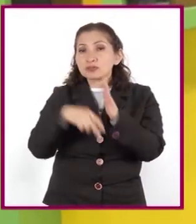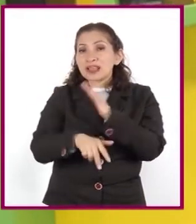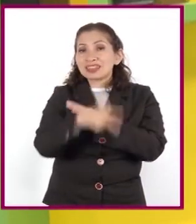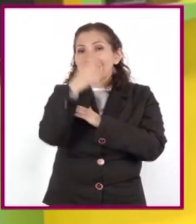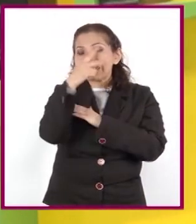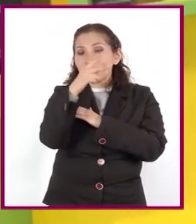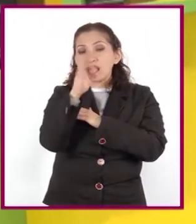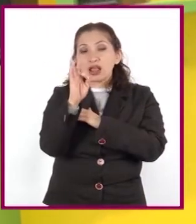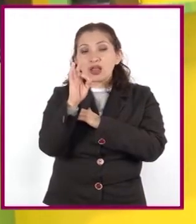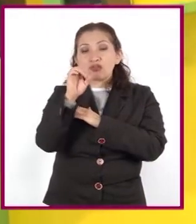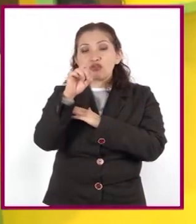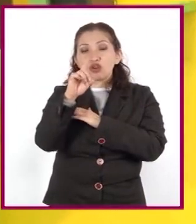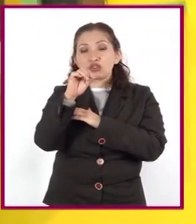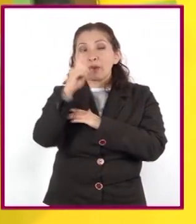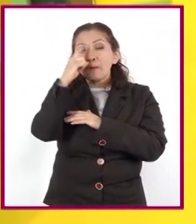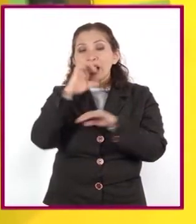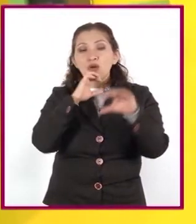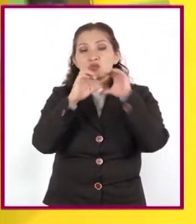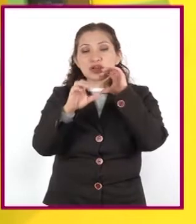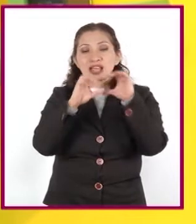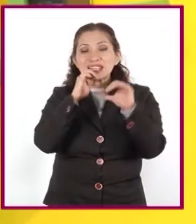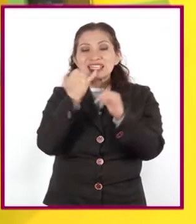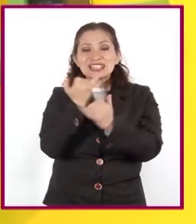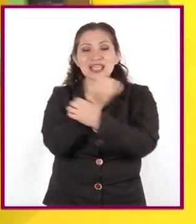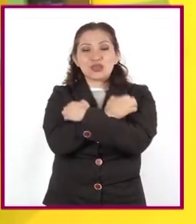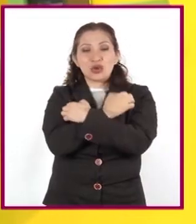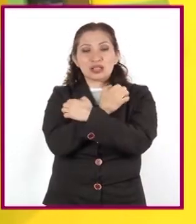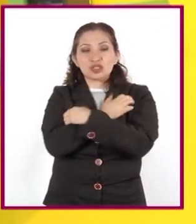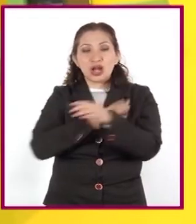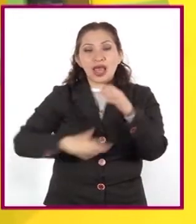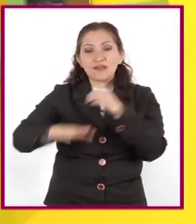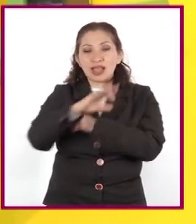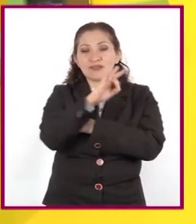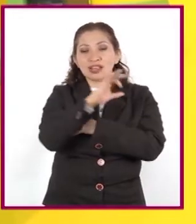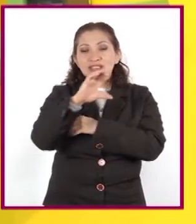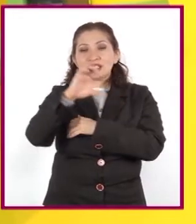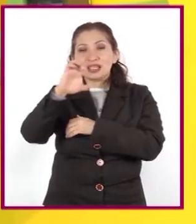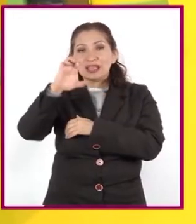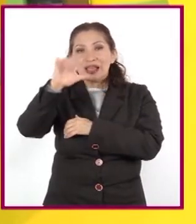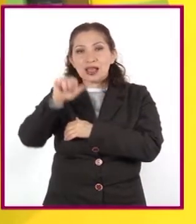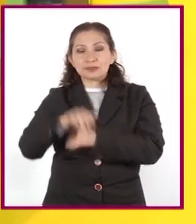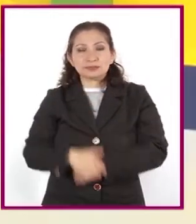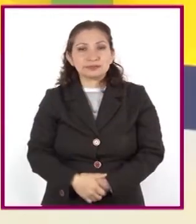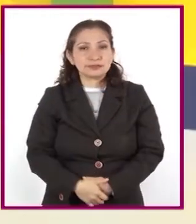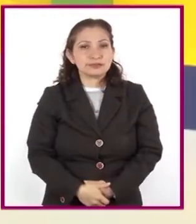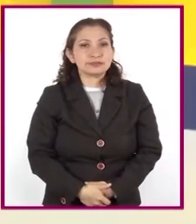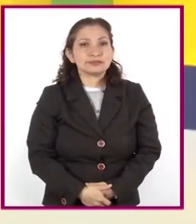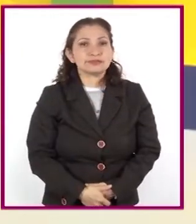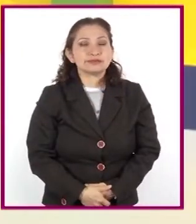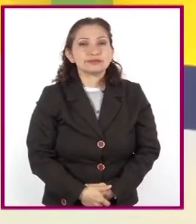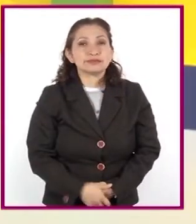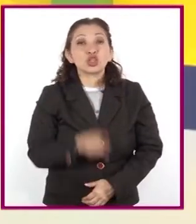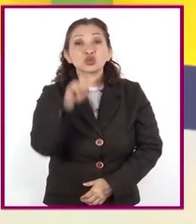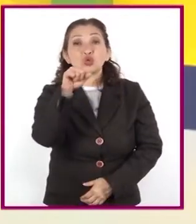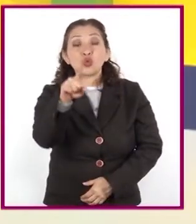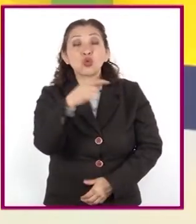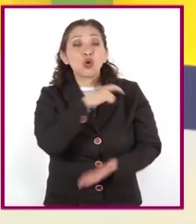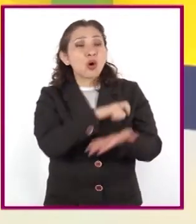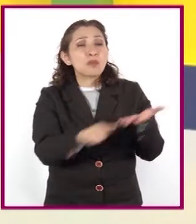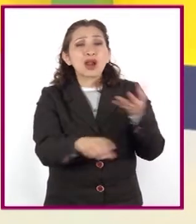del Fondo para la Comunicación y la Educación Ambiental, FCEA. Consuman